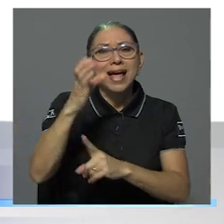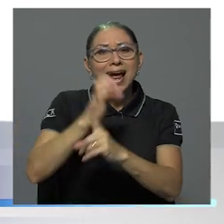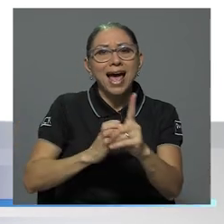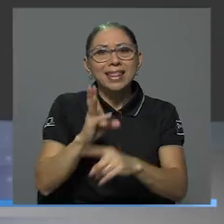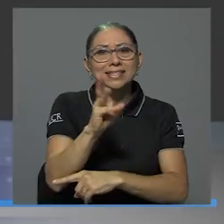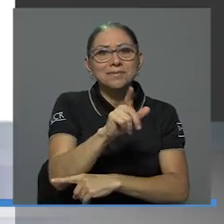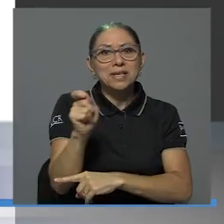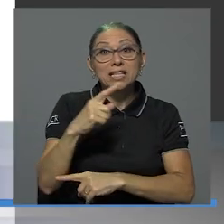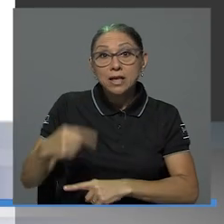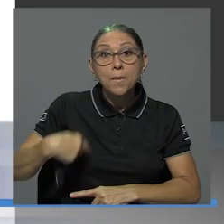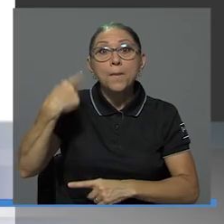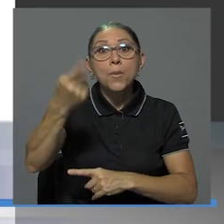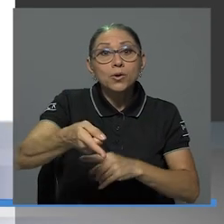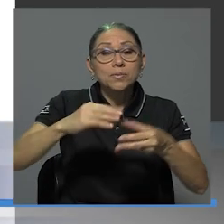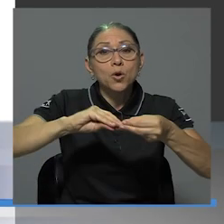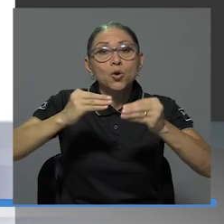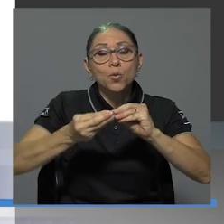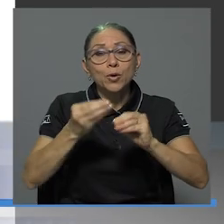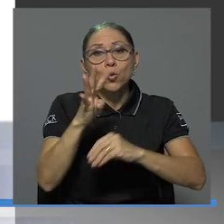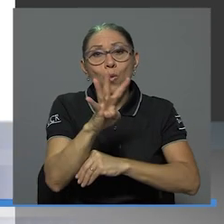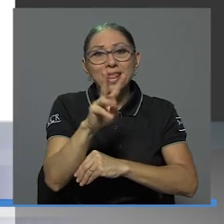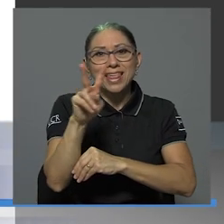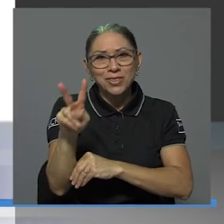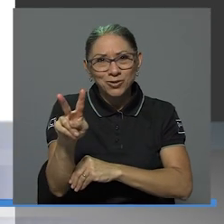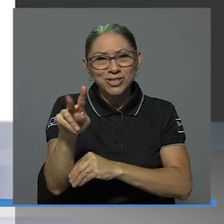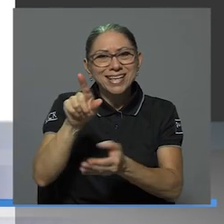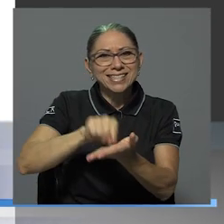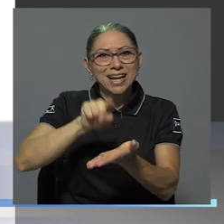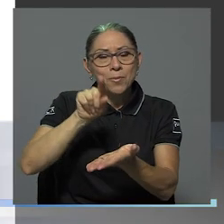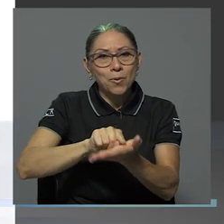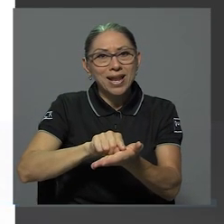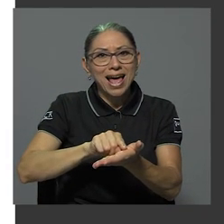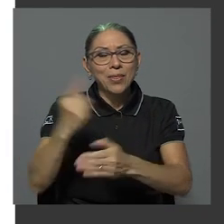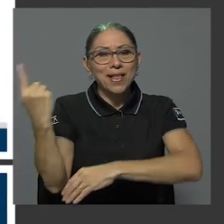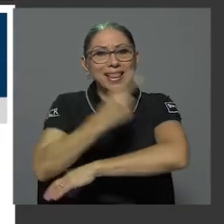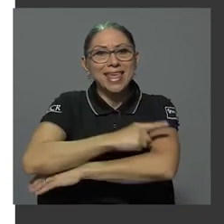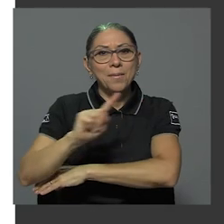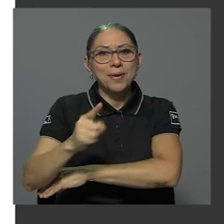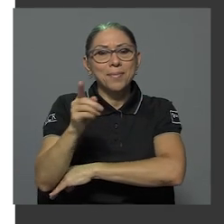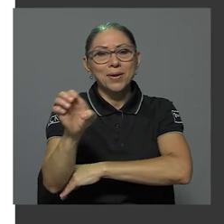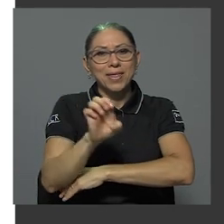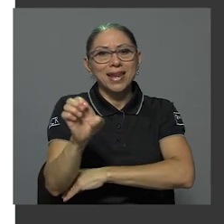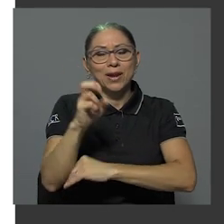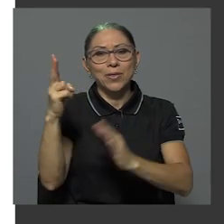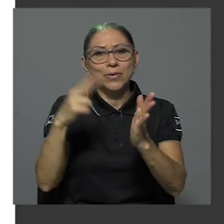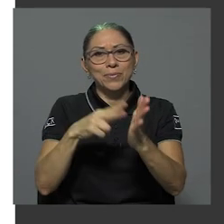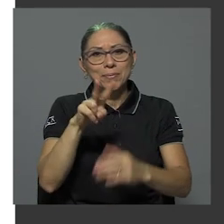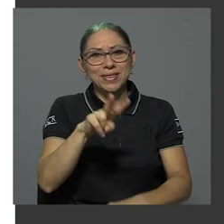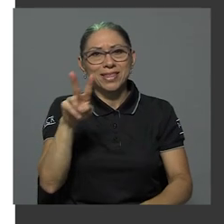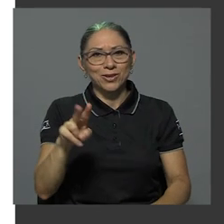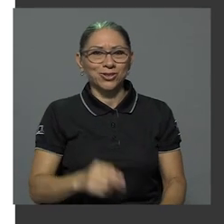próxima edición será la número 42 y será publicada el primero de enero de 2022.